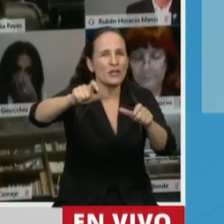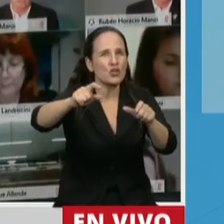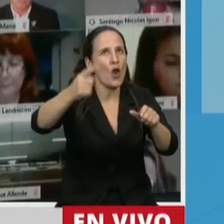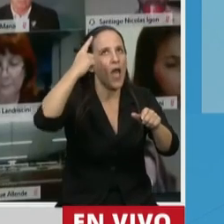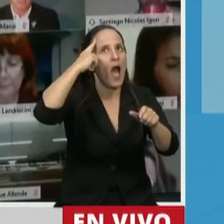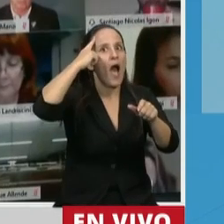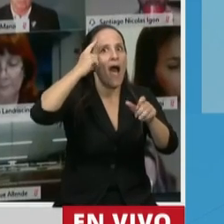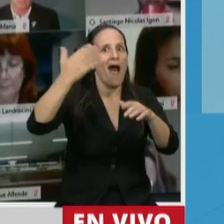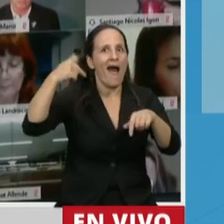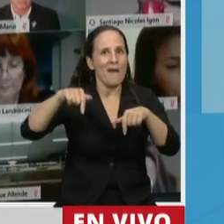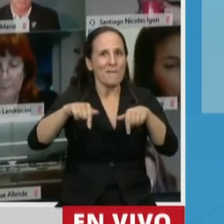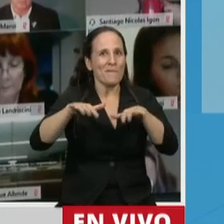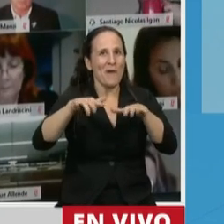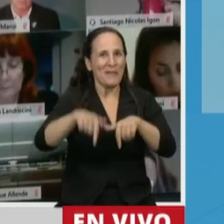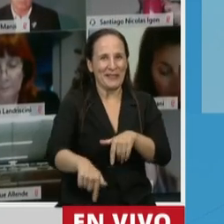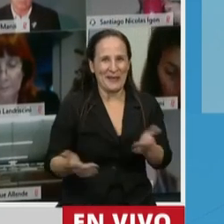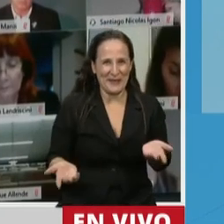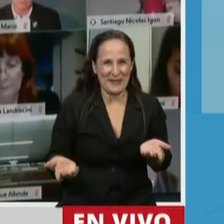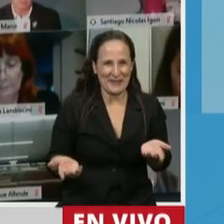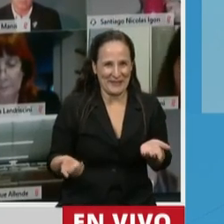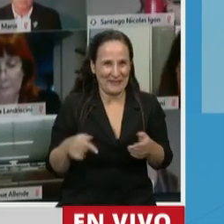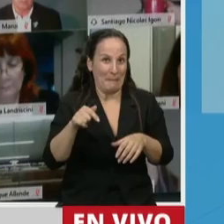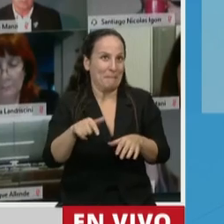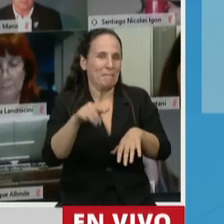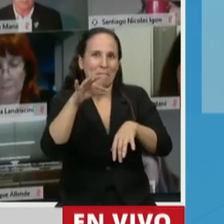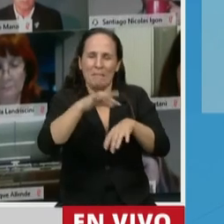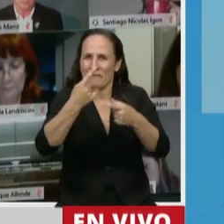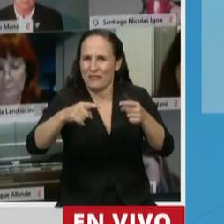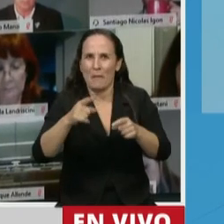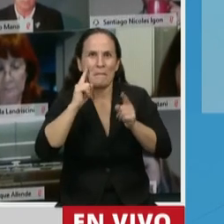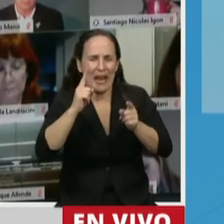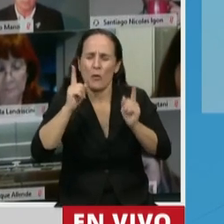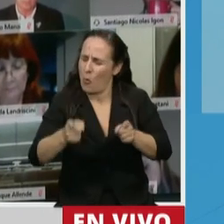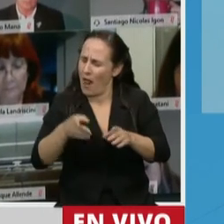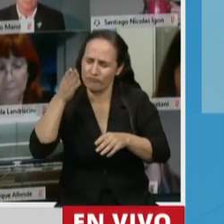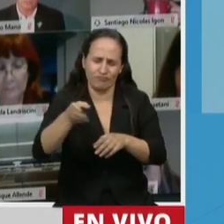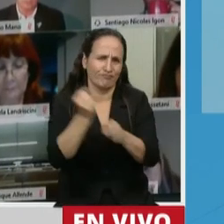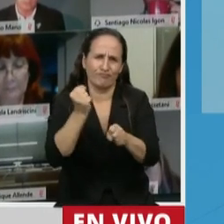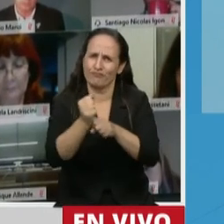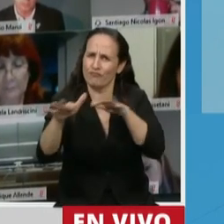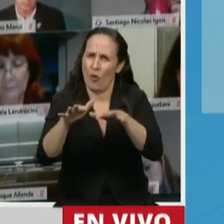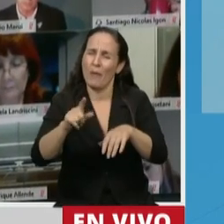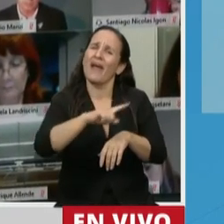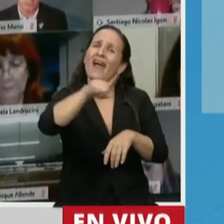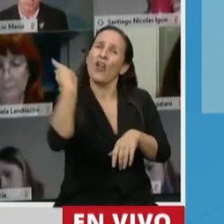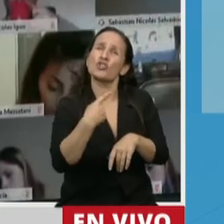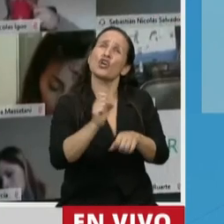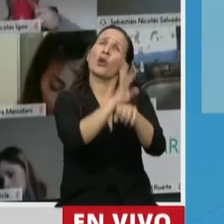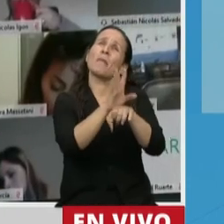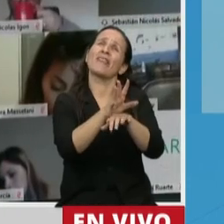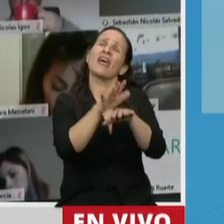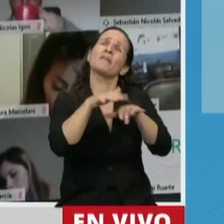nos cuidan todos los días se enfrentan a la muerte, pero nosotros no podemos esperar a que pase la pandemia para